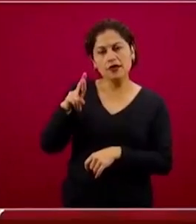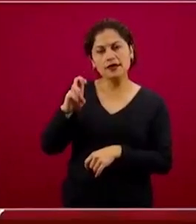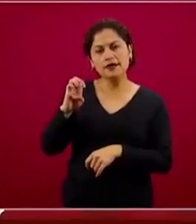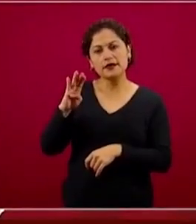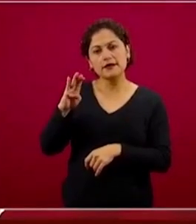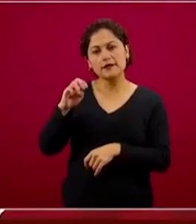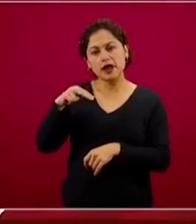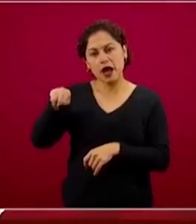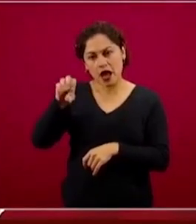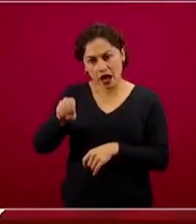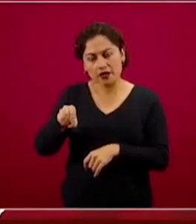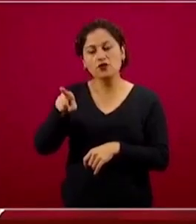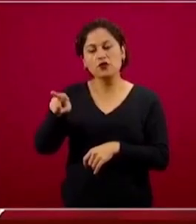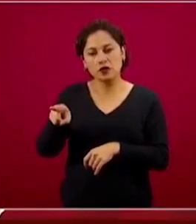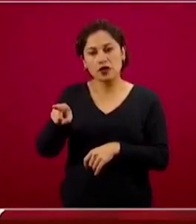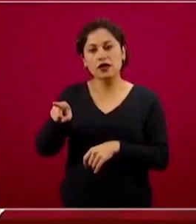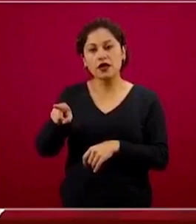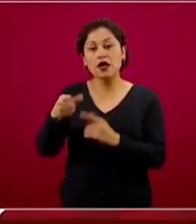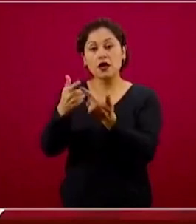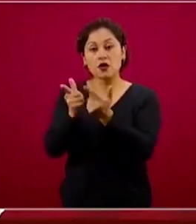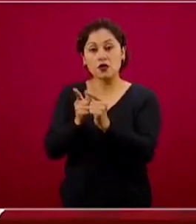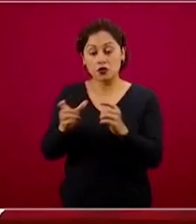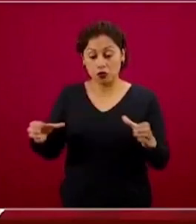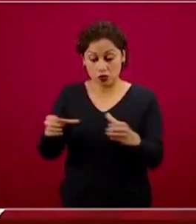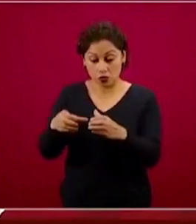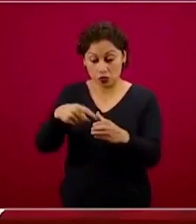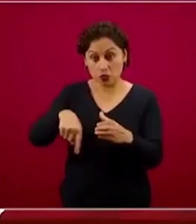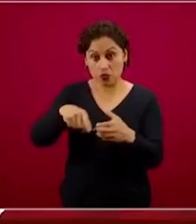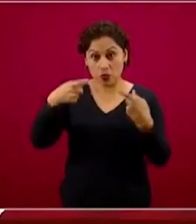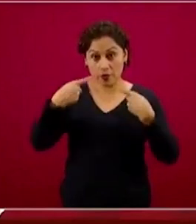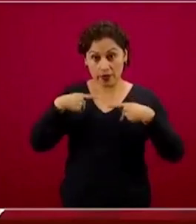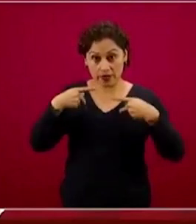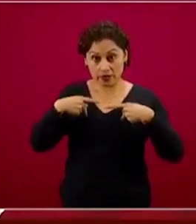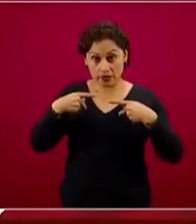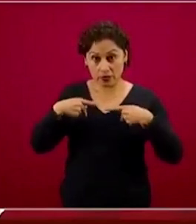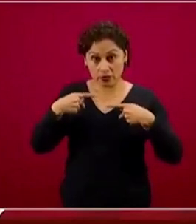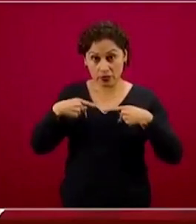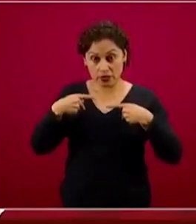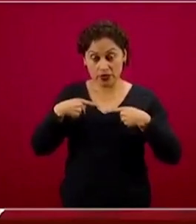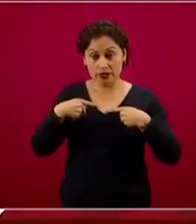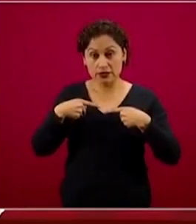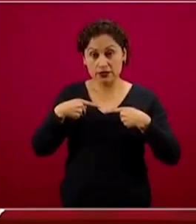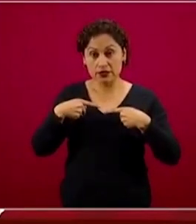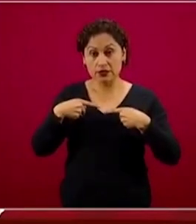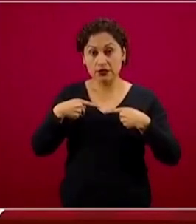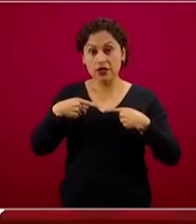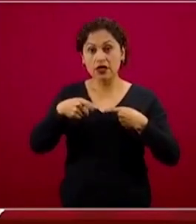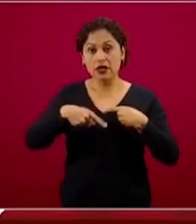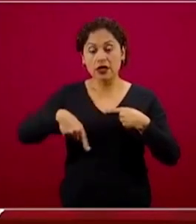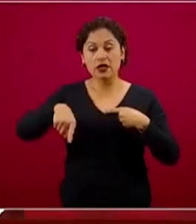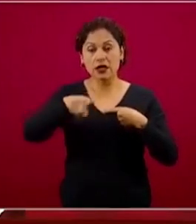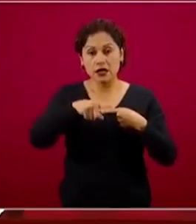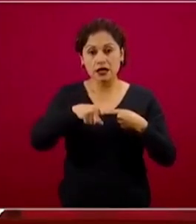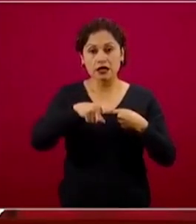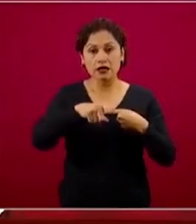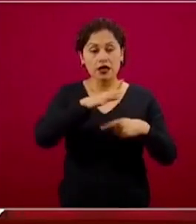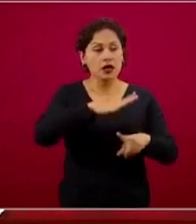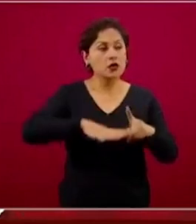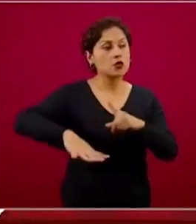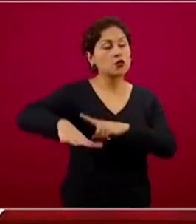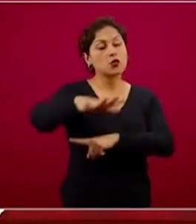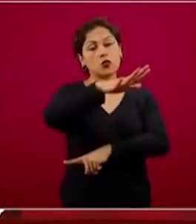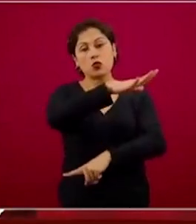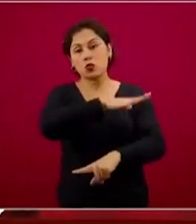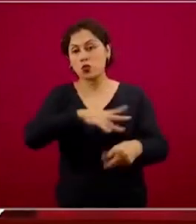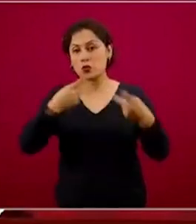un grupo de gente que está recibiendo el virus, que está reconociéndolo en toda esa maraña de